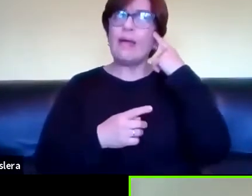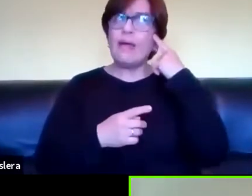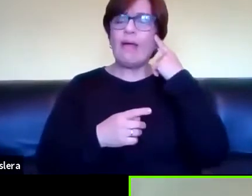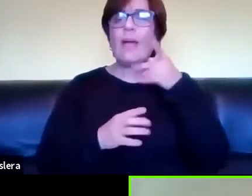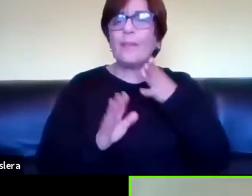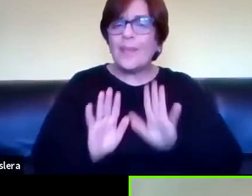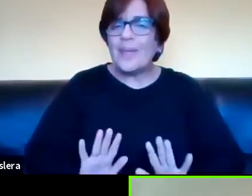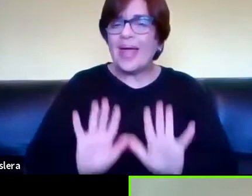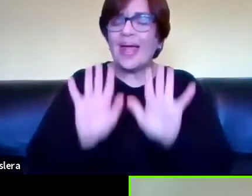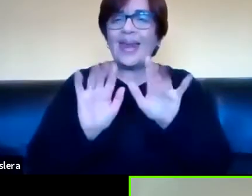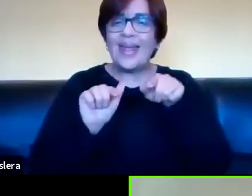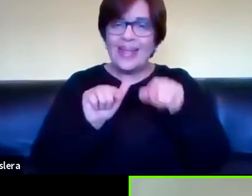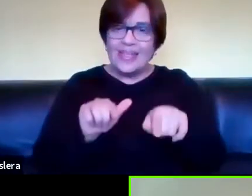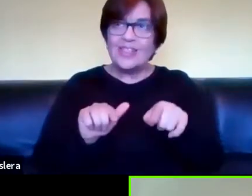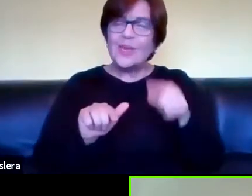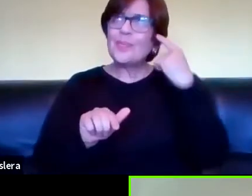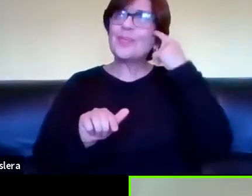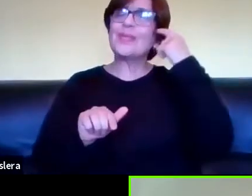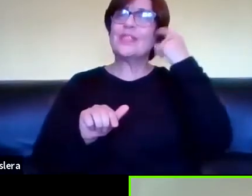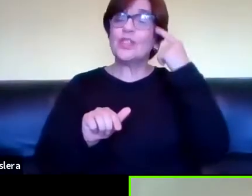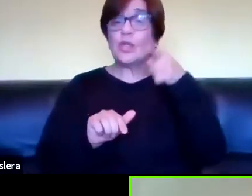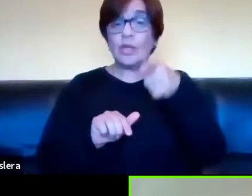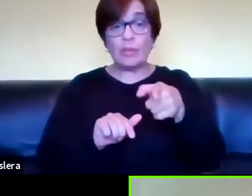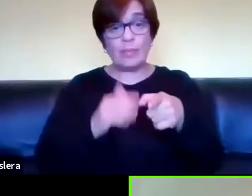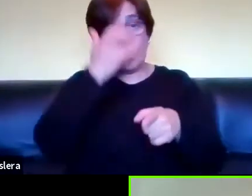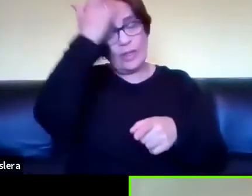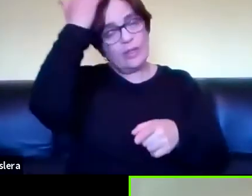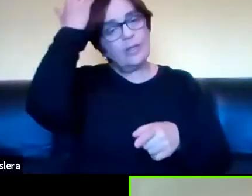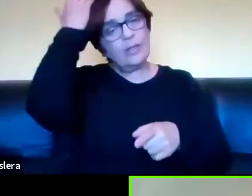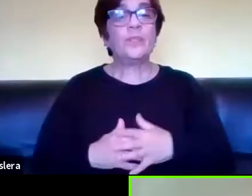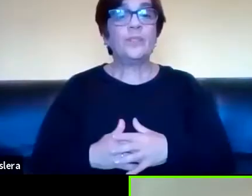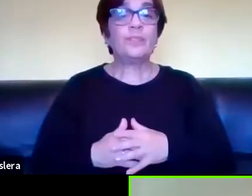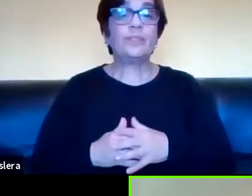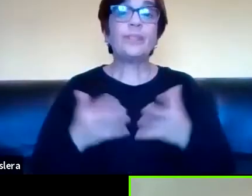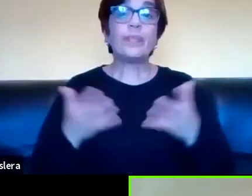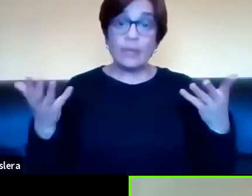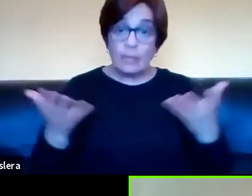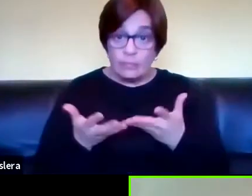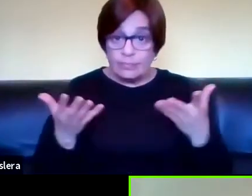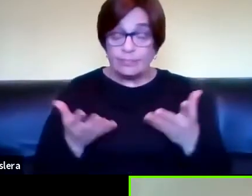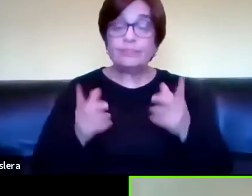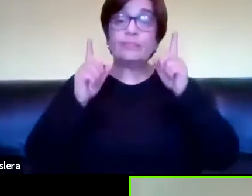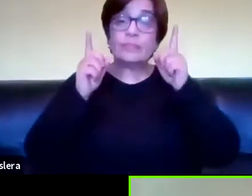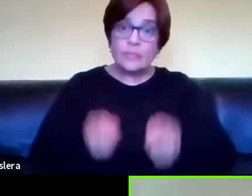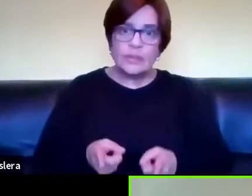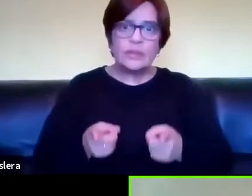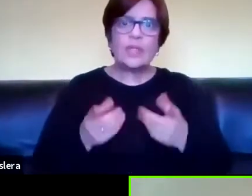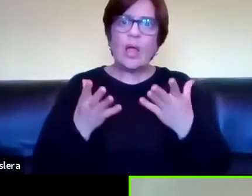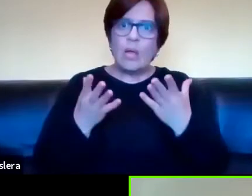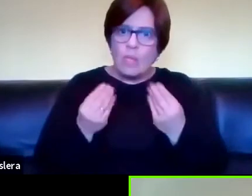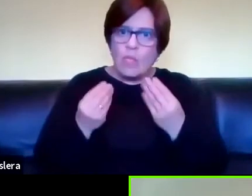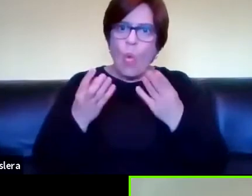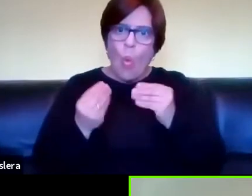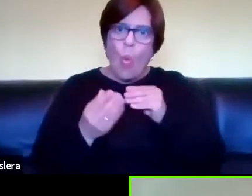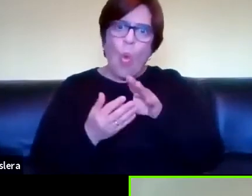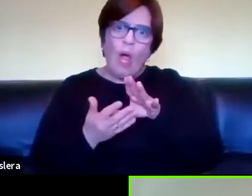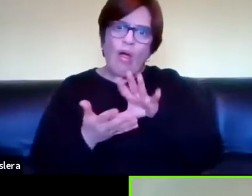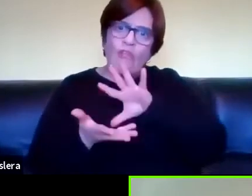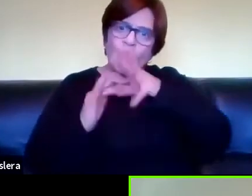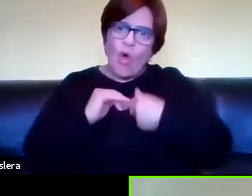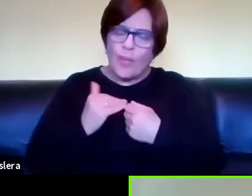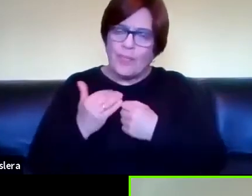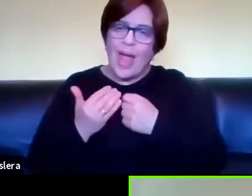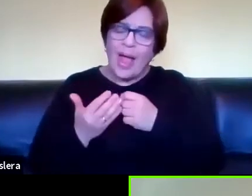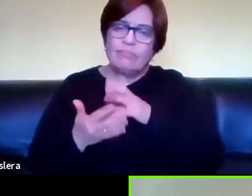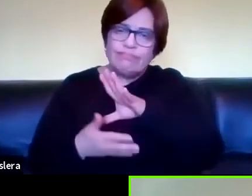o se pensó en eso cuando se pensó en las ceibalitas en el pan ceibal y a su vez pluriletrados o sea que poder ser letrados en